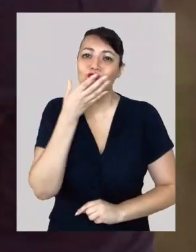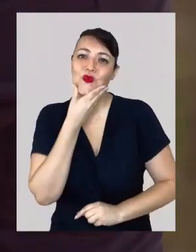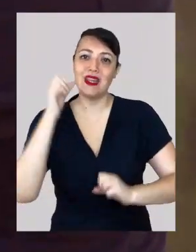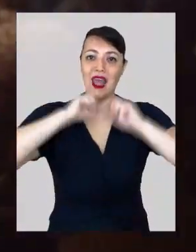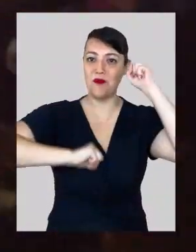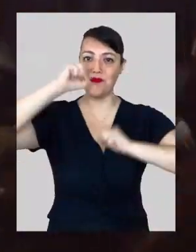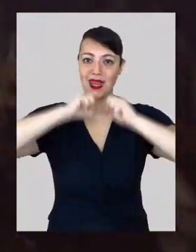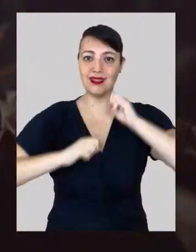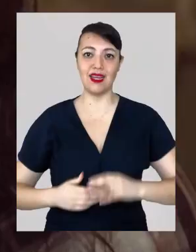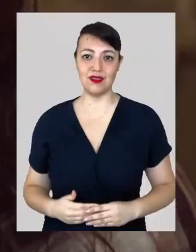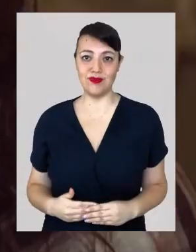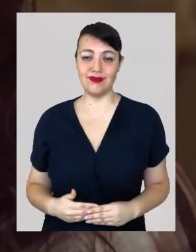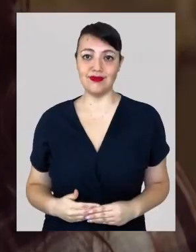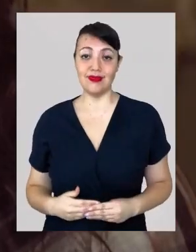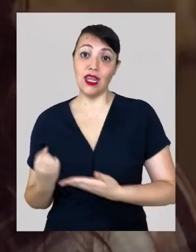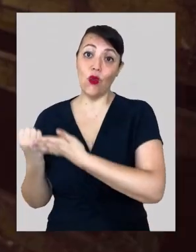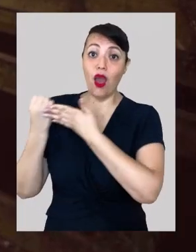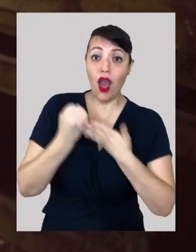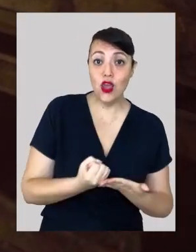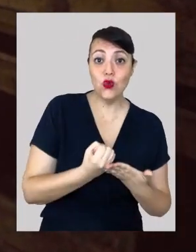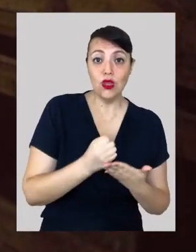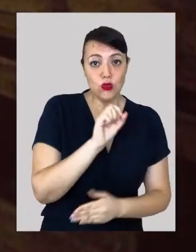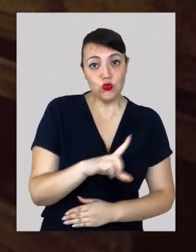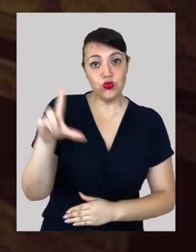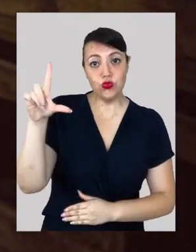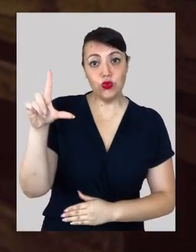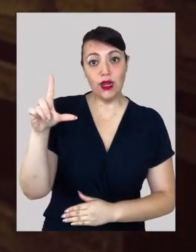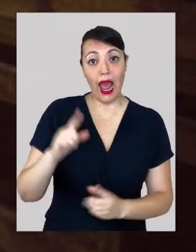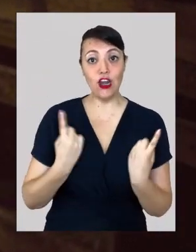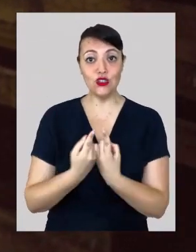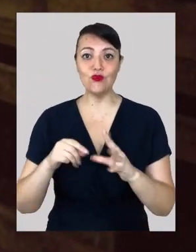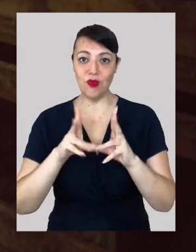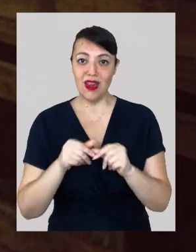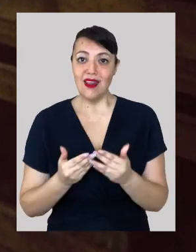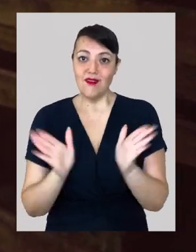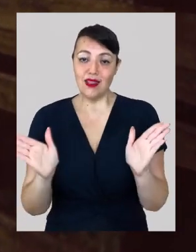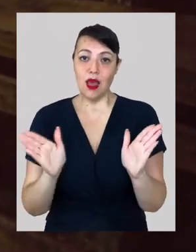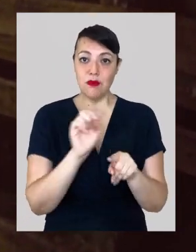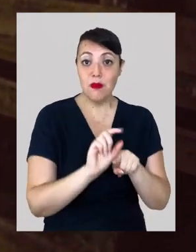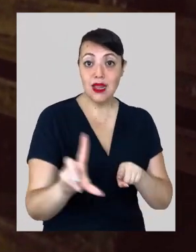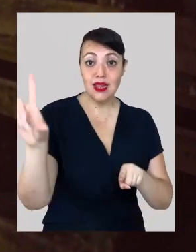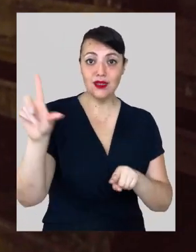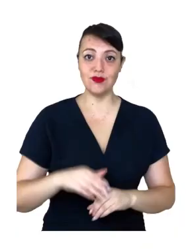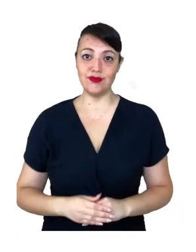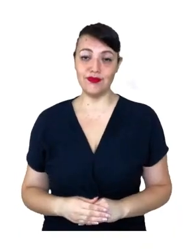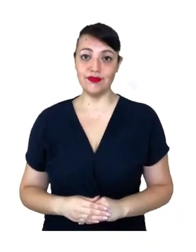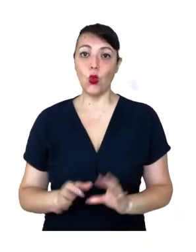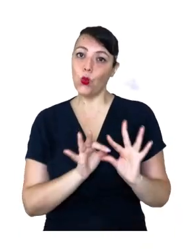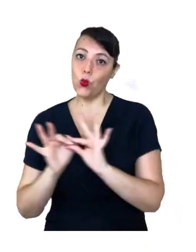linda empresa. Donde nos ayuda también a surgir a nosotros como familia. Libertad para emprender.